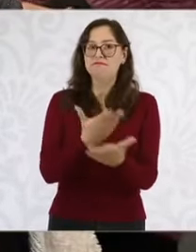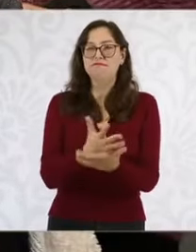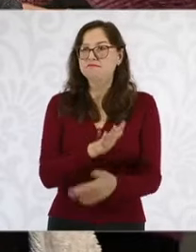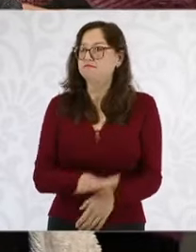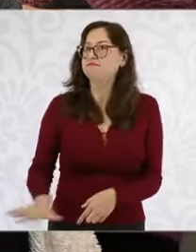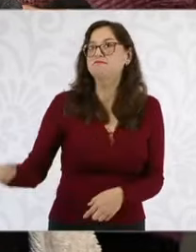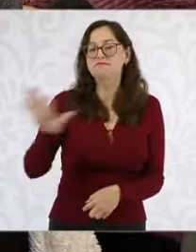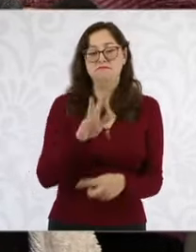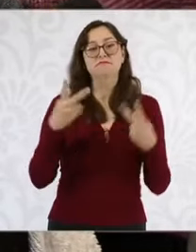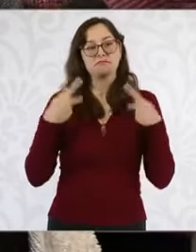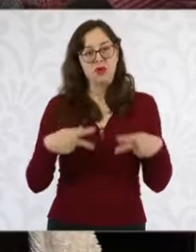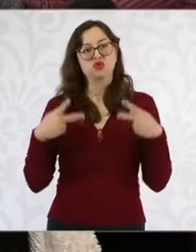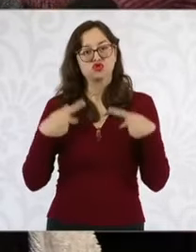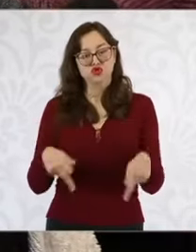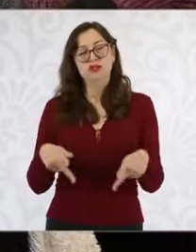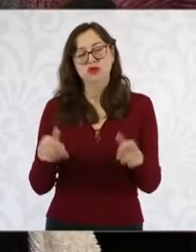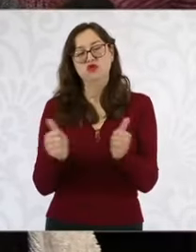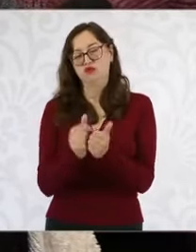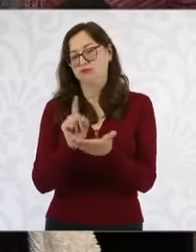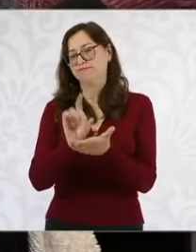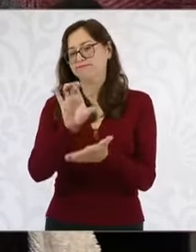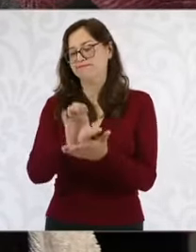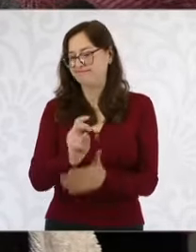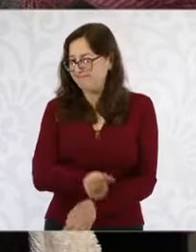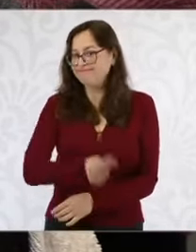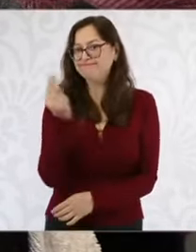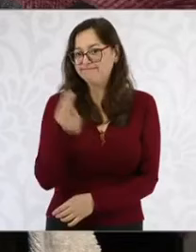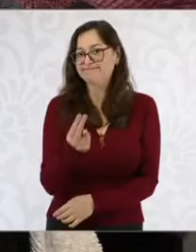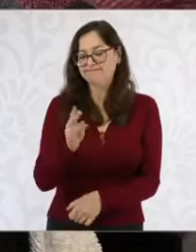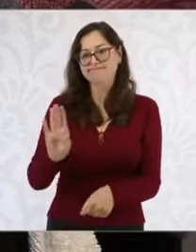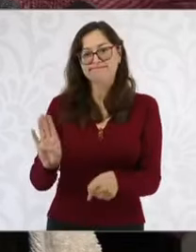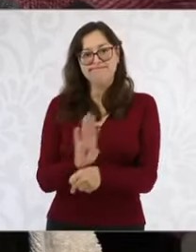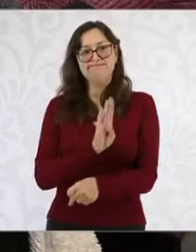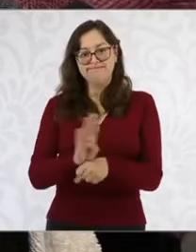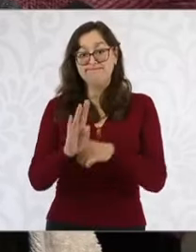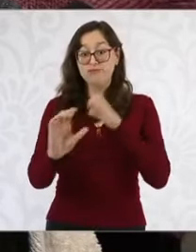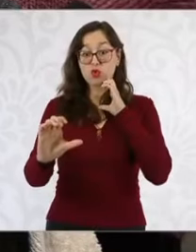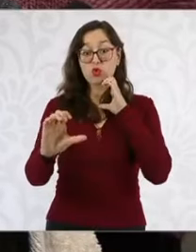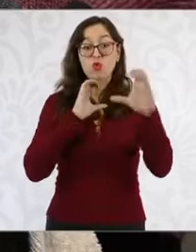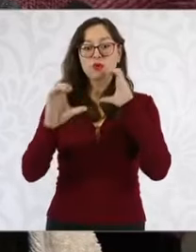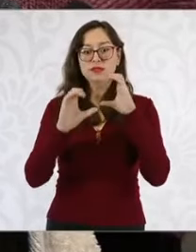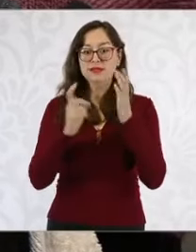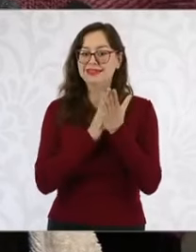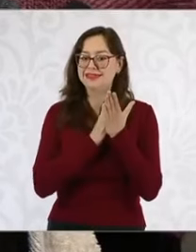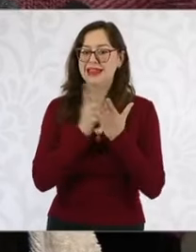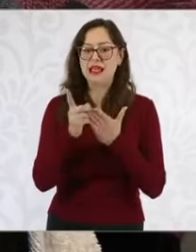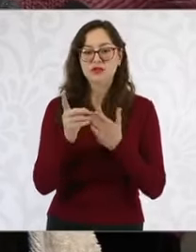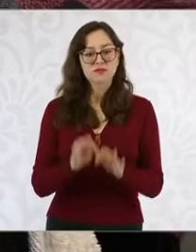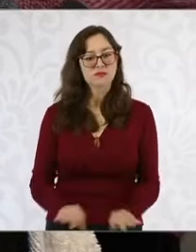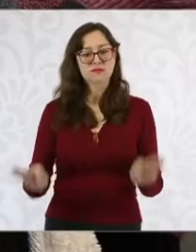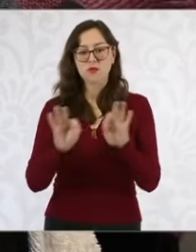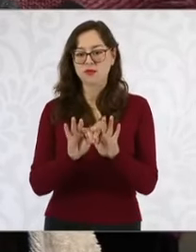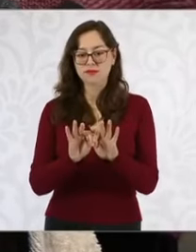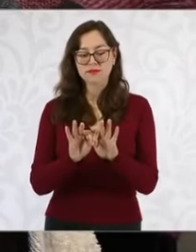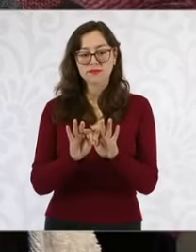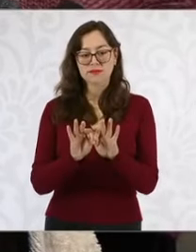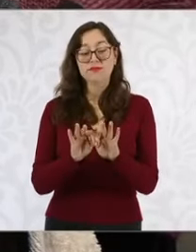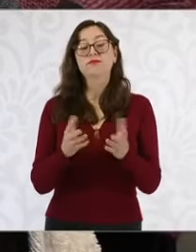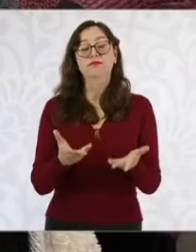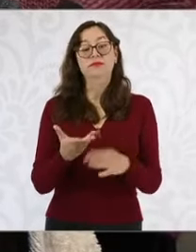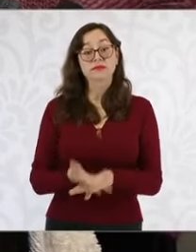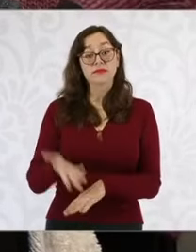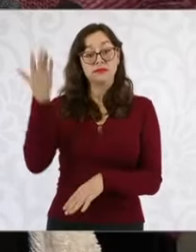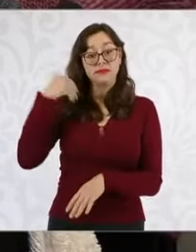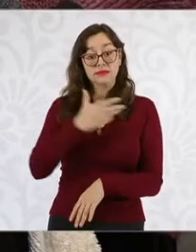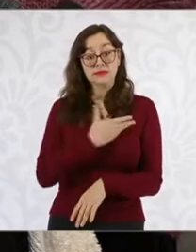millones de personas con discapacidad y sus familias. La comunicación es un derecho vital. Y como le dije al entonces